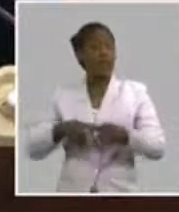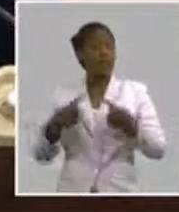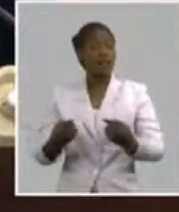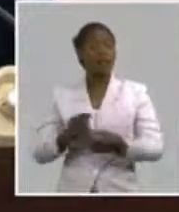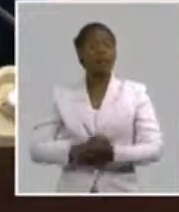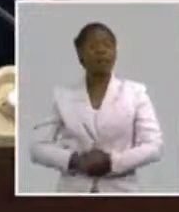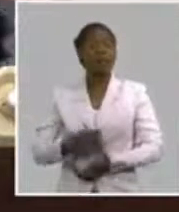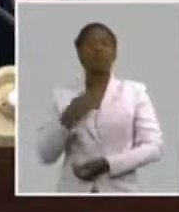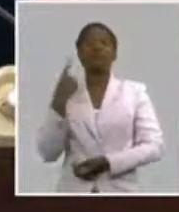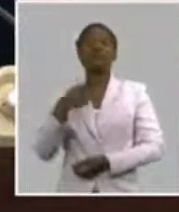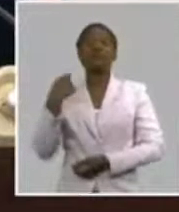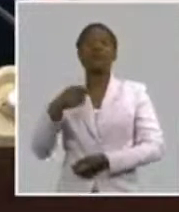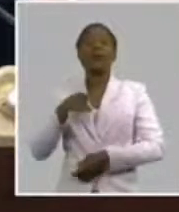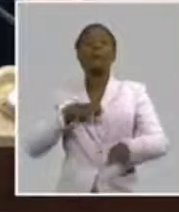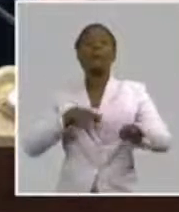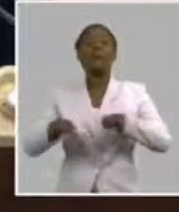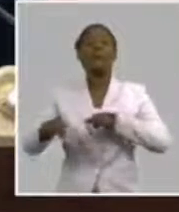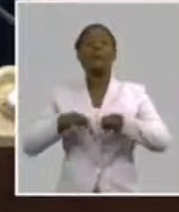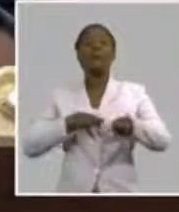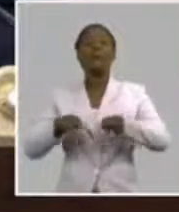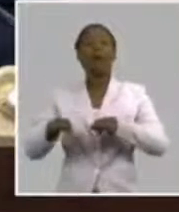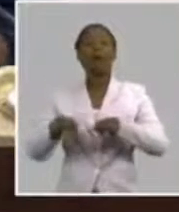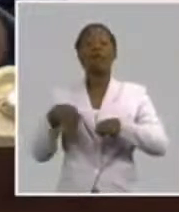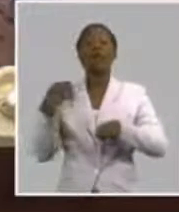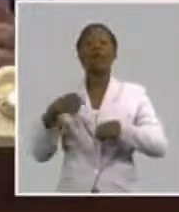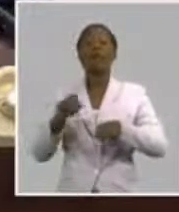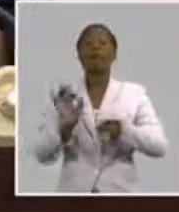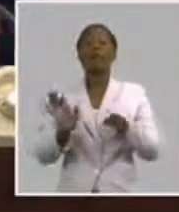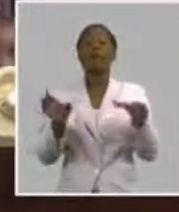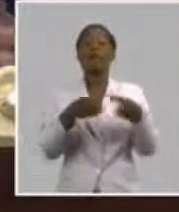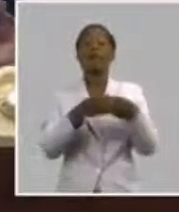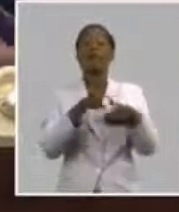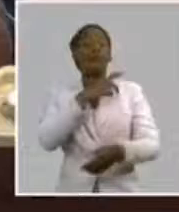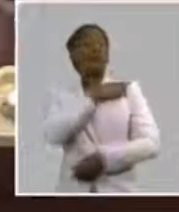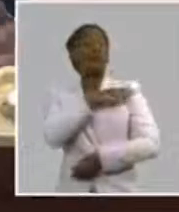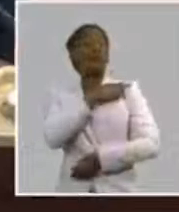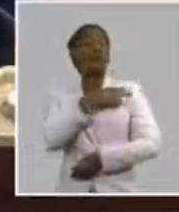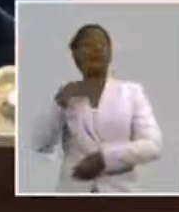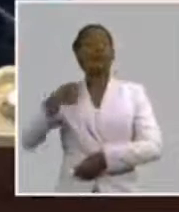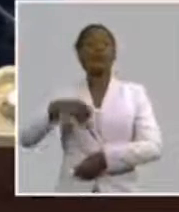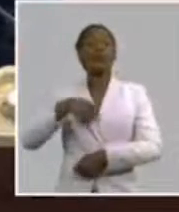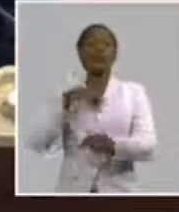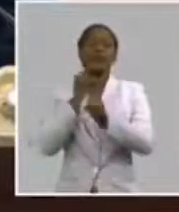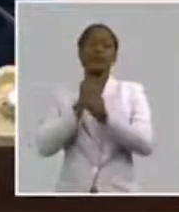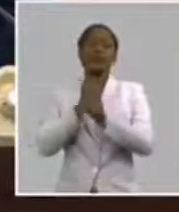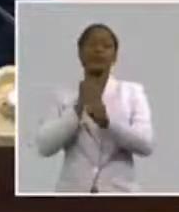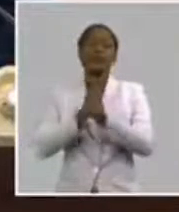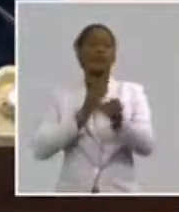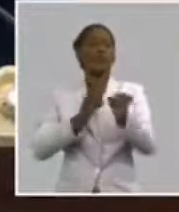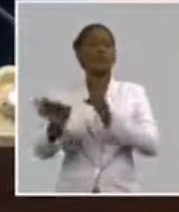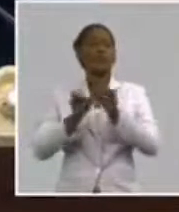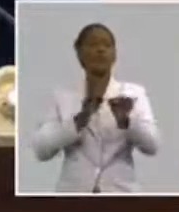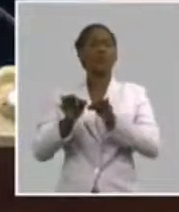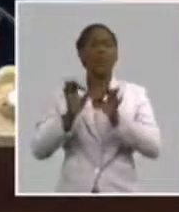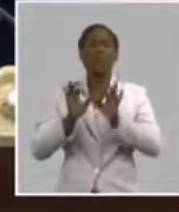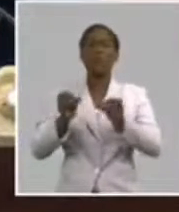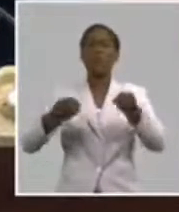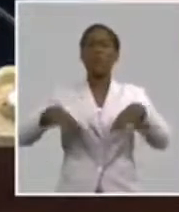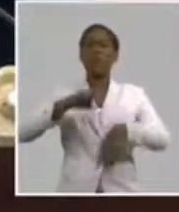poner a los cuadros también en condiciones donde tengan que desarrollar su trabajo, en condiciones adversas, con tiempo